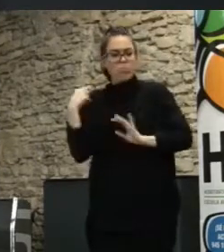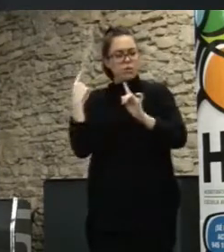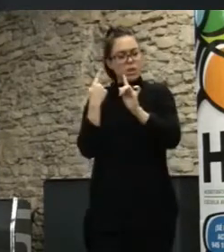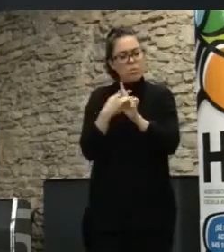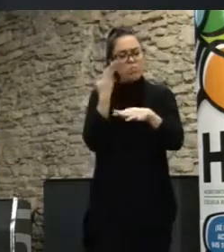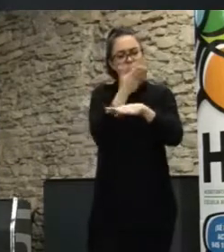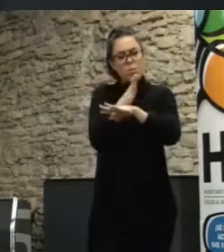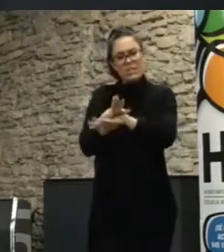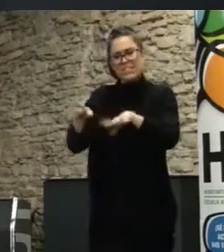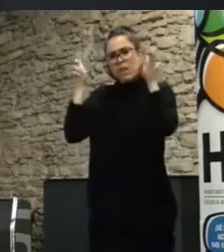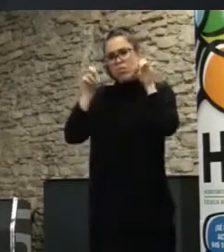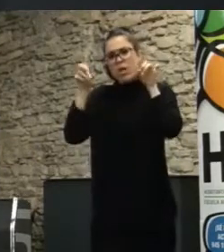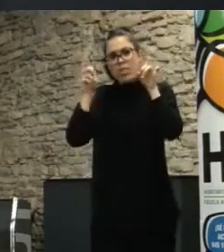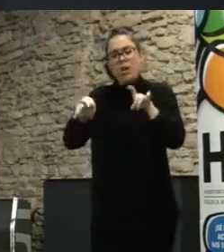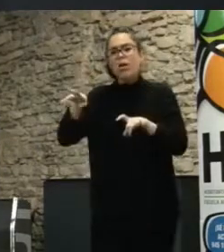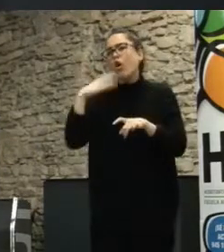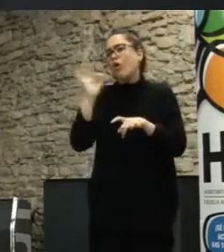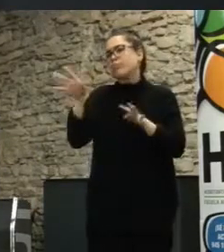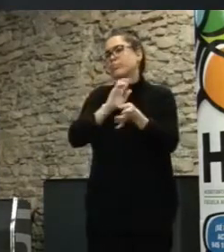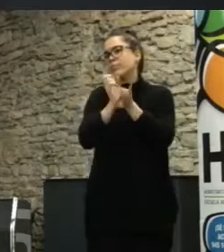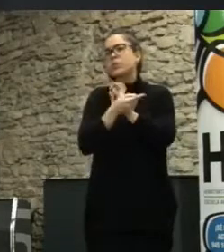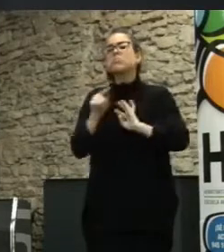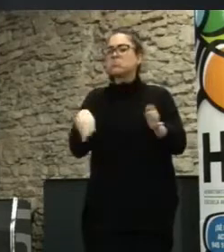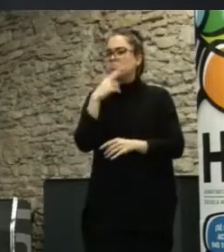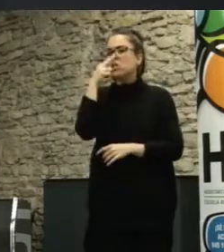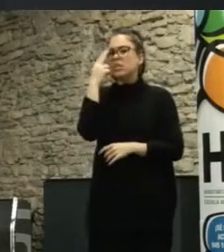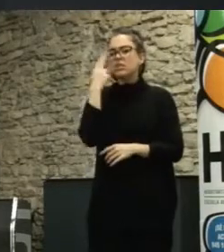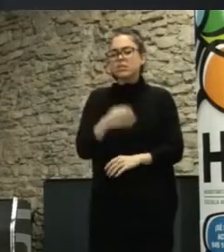parques, y tal, tal, tal, o sea, realmente es bastante interesante.